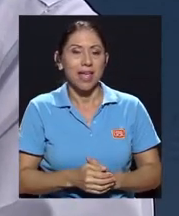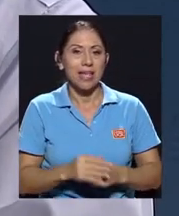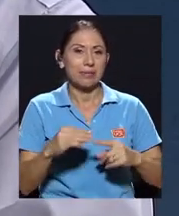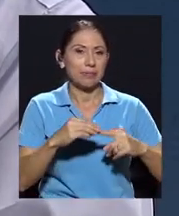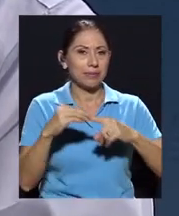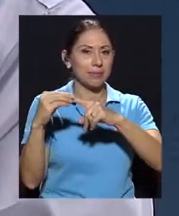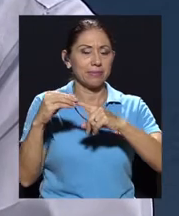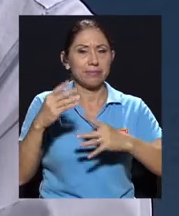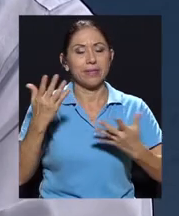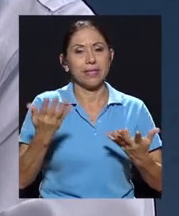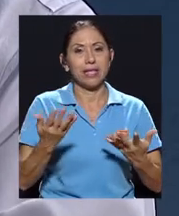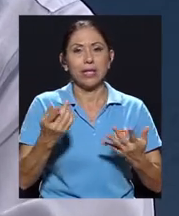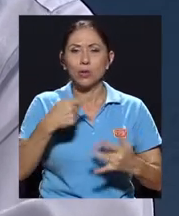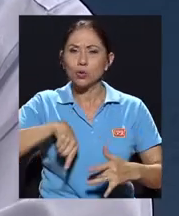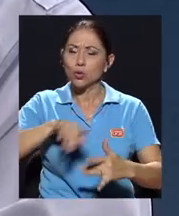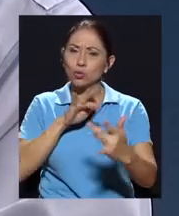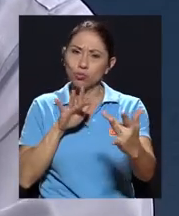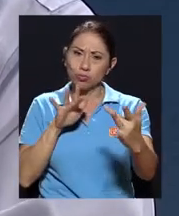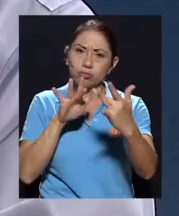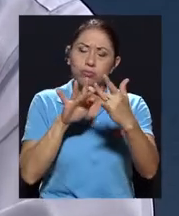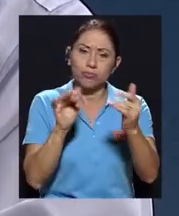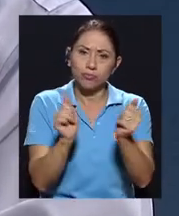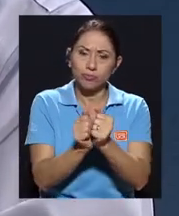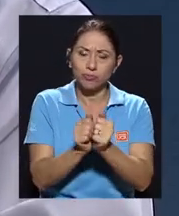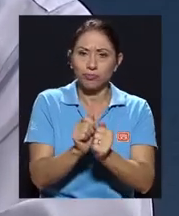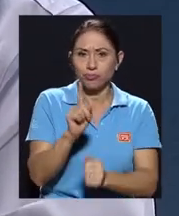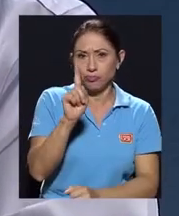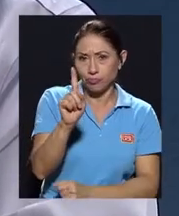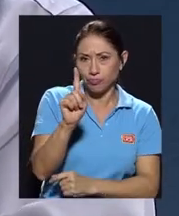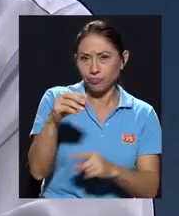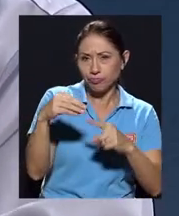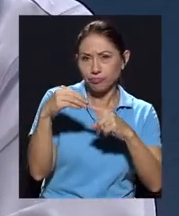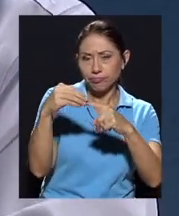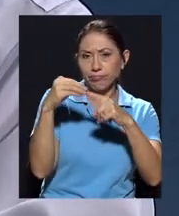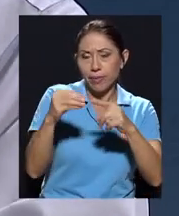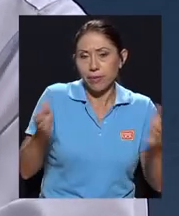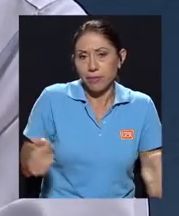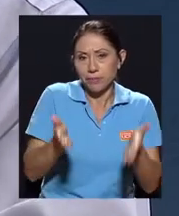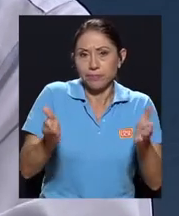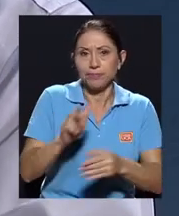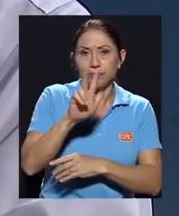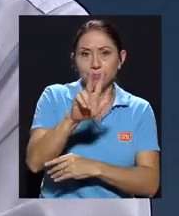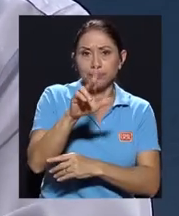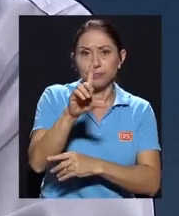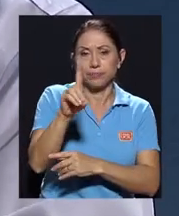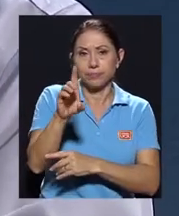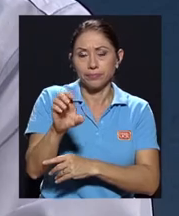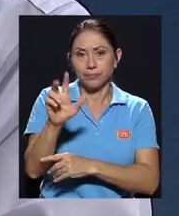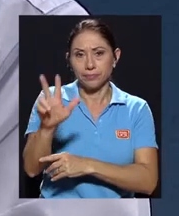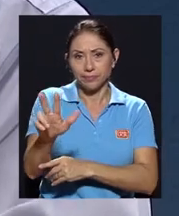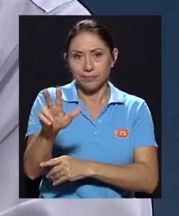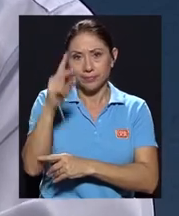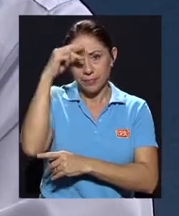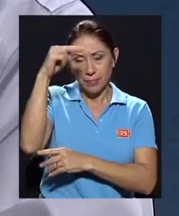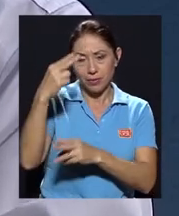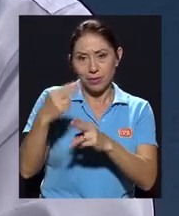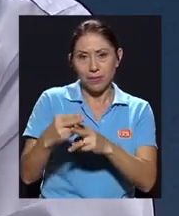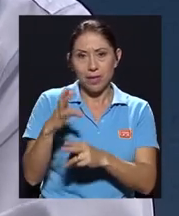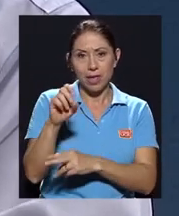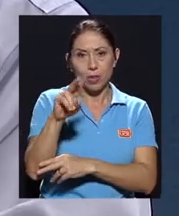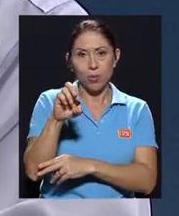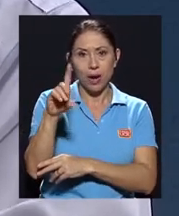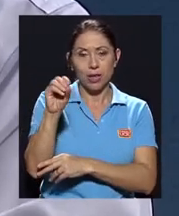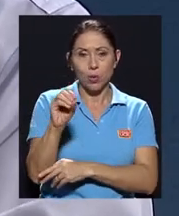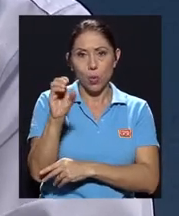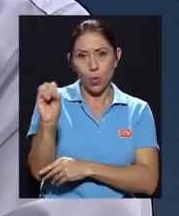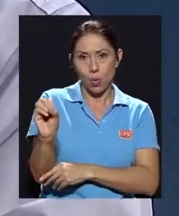Particularmente hemos estado muy en contacto con uno de los principales impulsores de 3 de 3 en México, don Eduardo Ojorquez, presidente